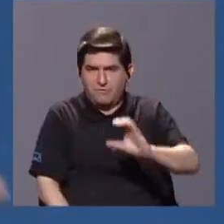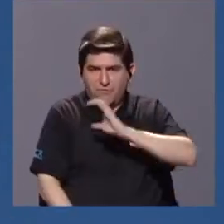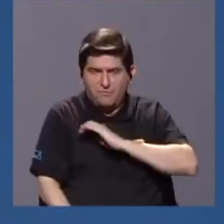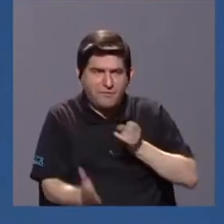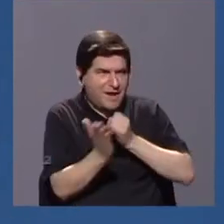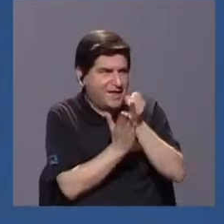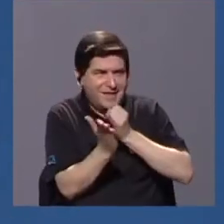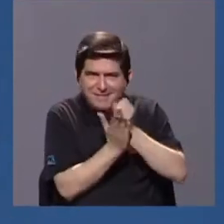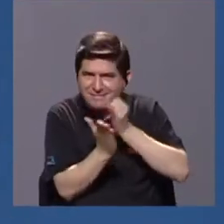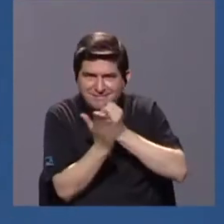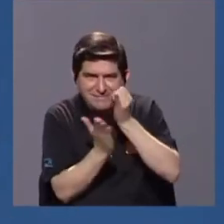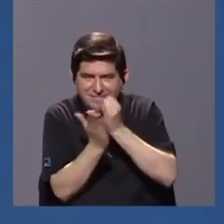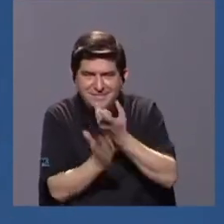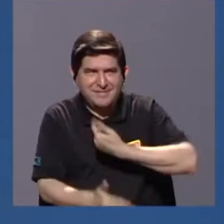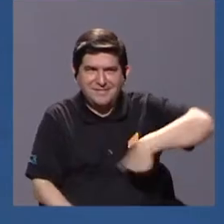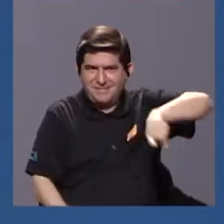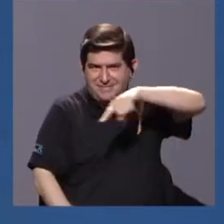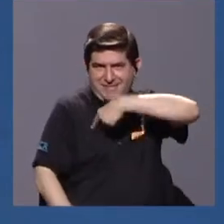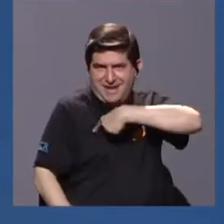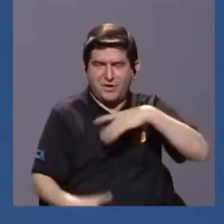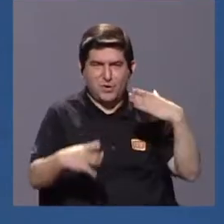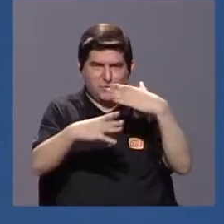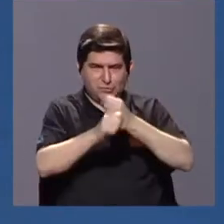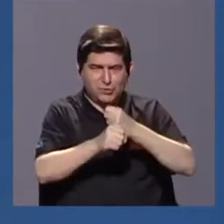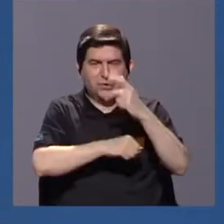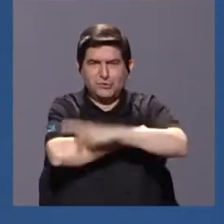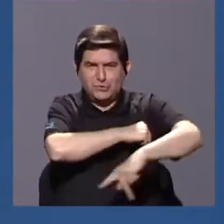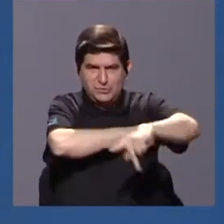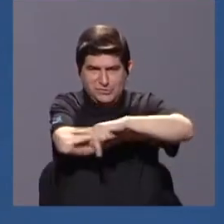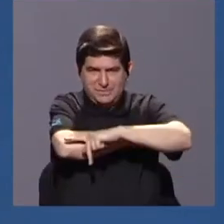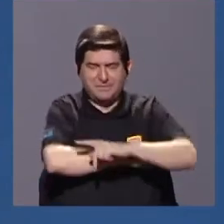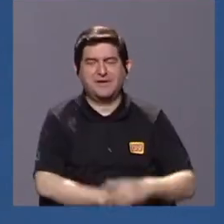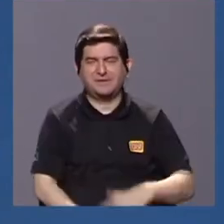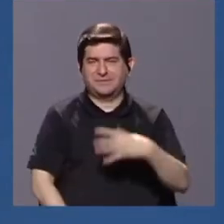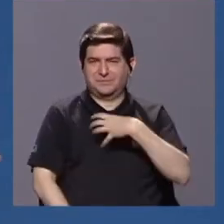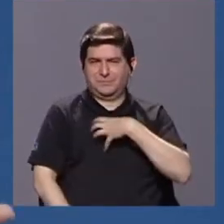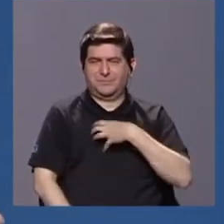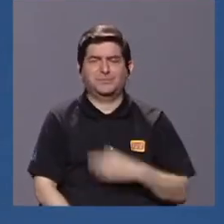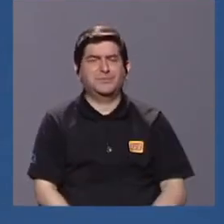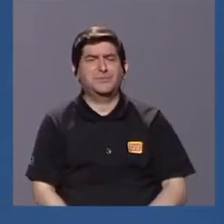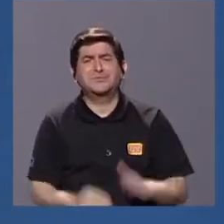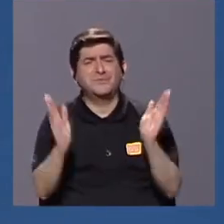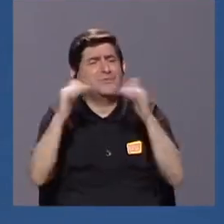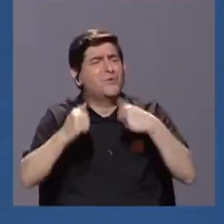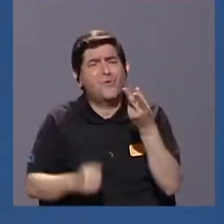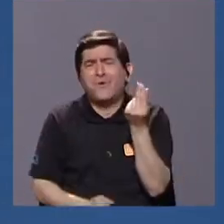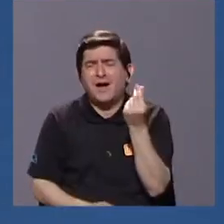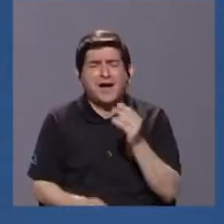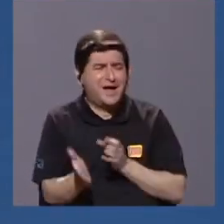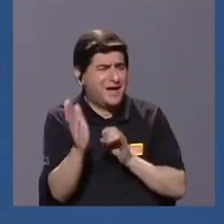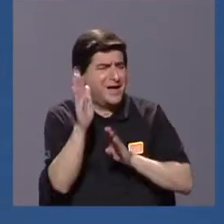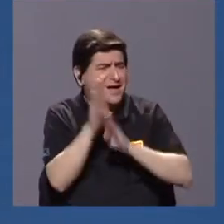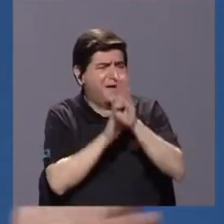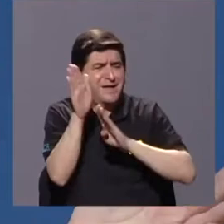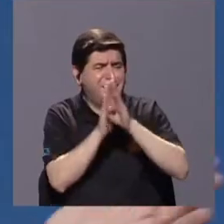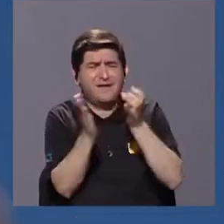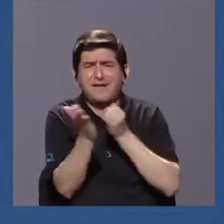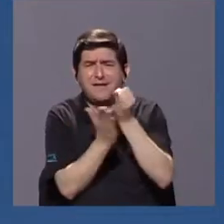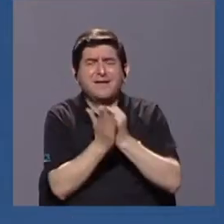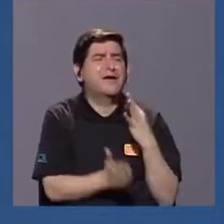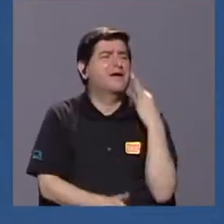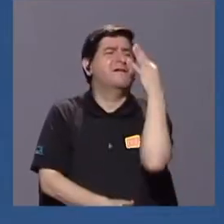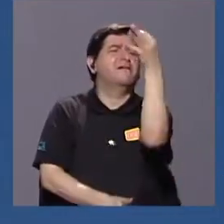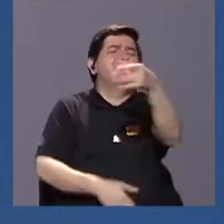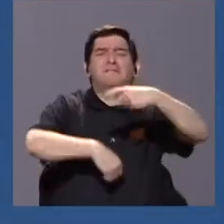de investigación que nosotros realizamos en países como los nuestros, en donde no tenemos recursos para desarrollar investigaciones a largo